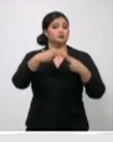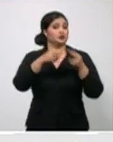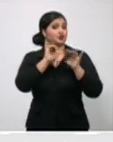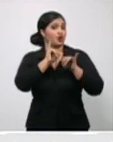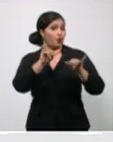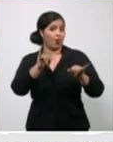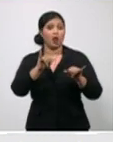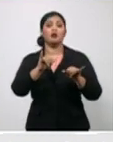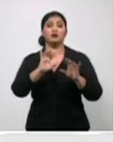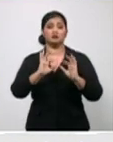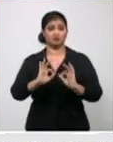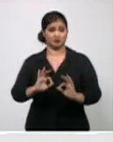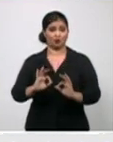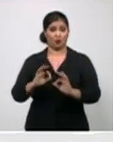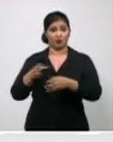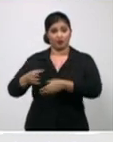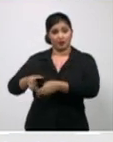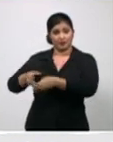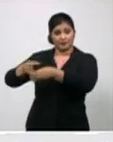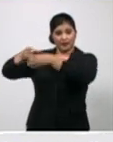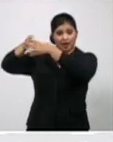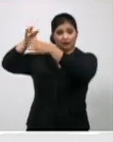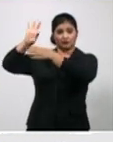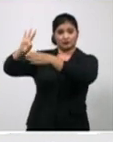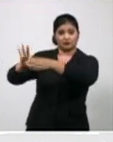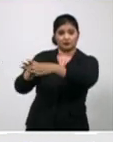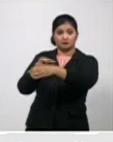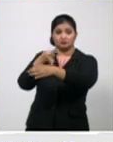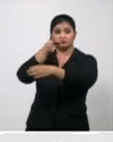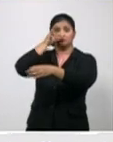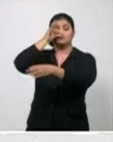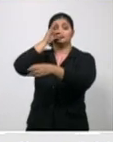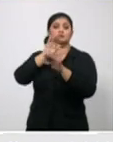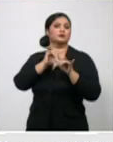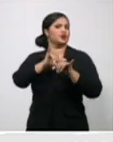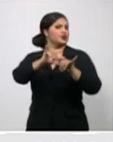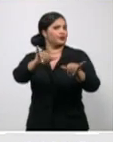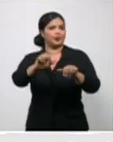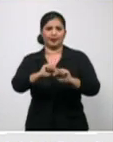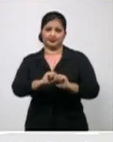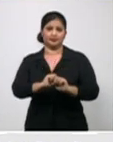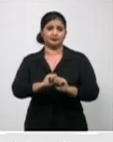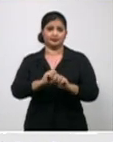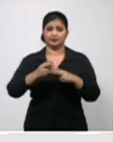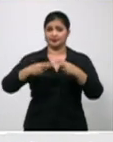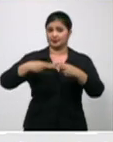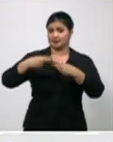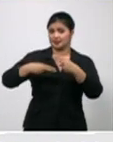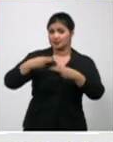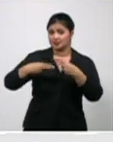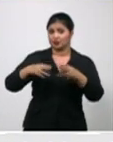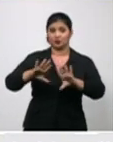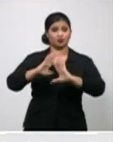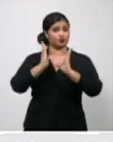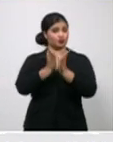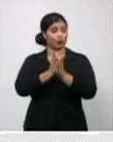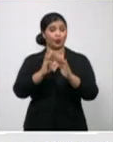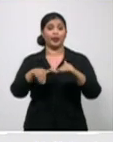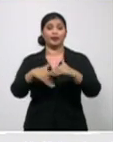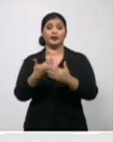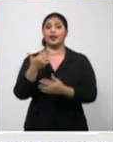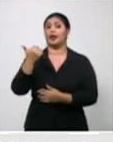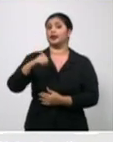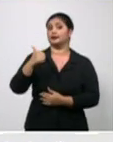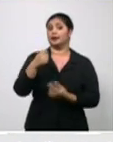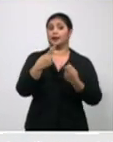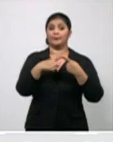Hizo inicialmente una parada cardíaca de la cual se logró reanimar el día 10, pero ya el día